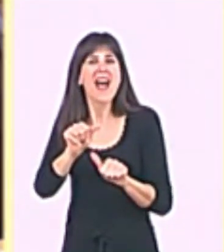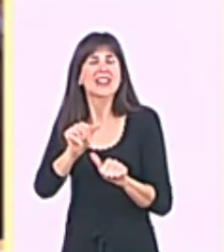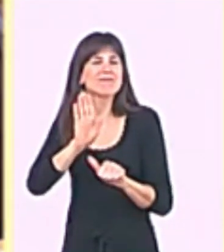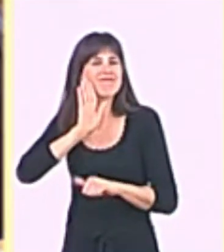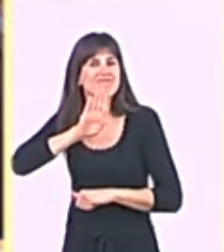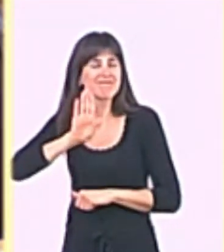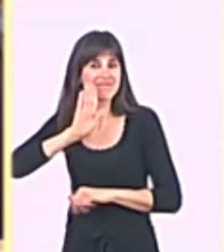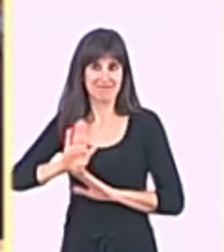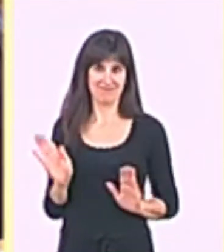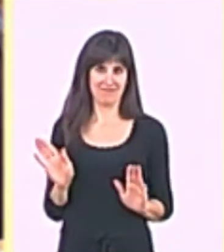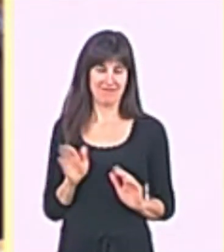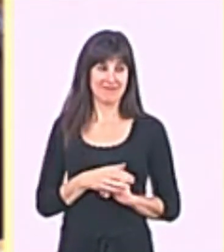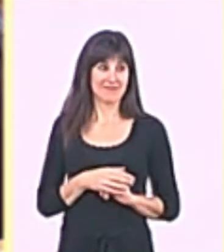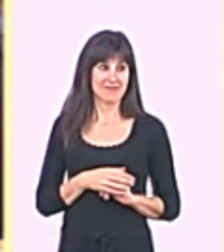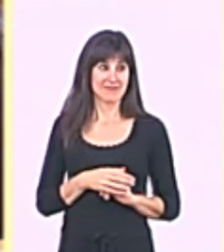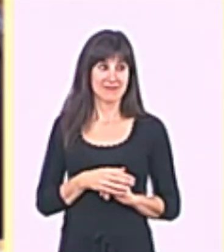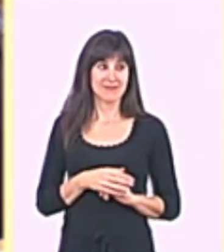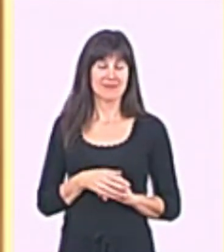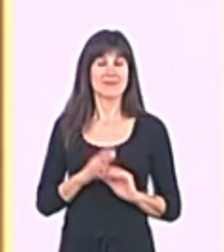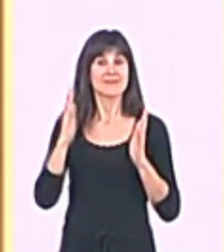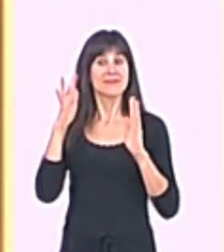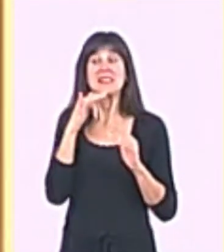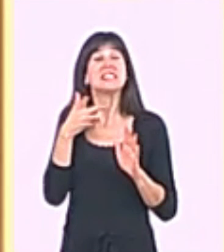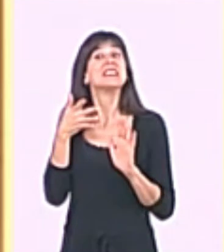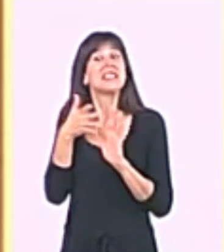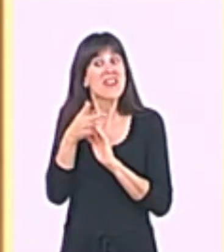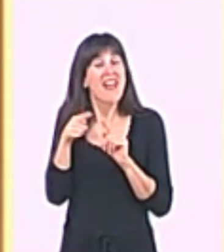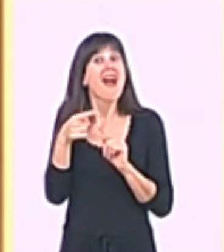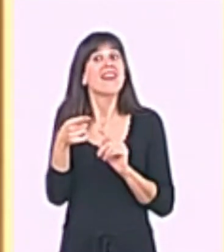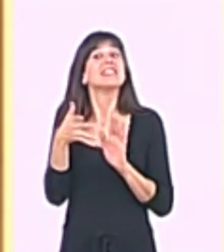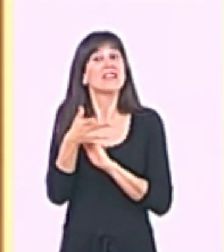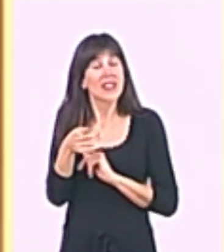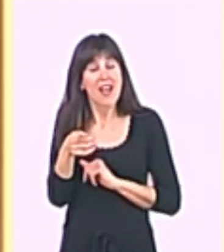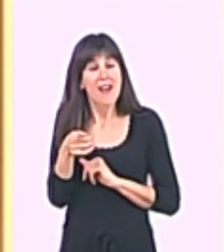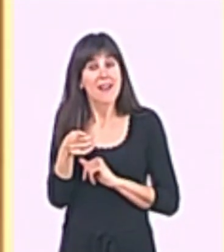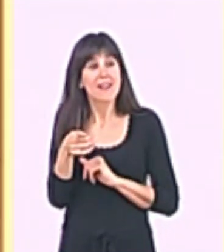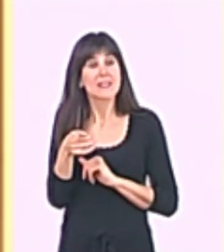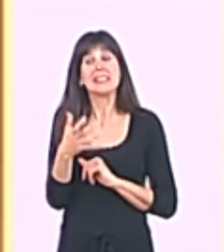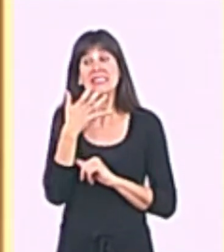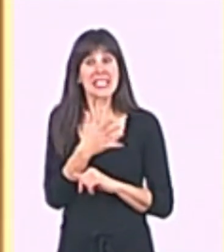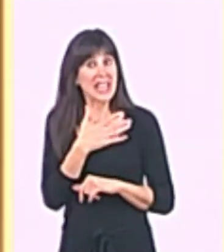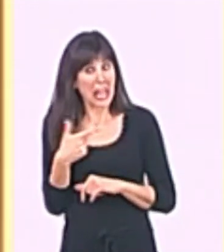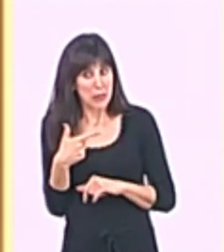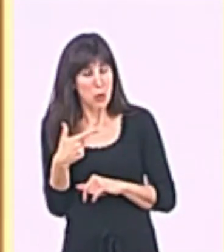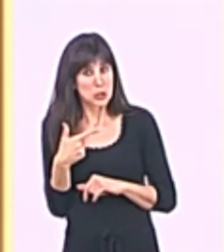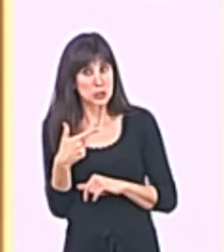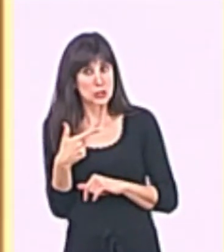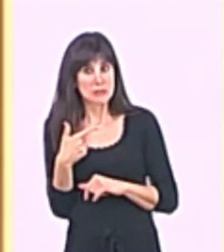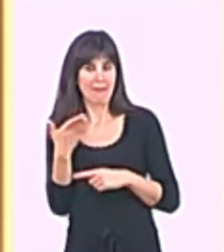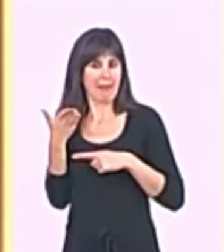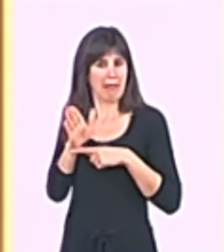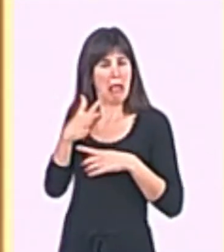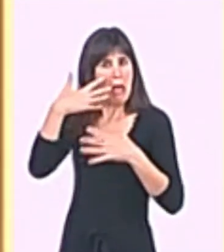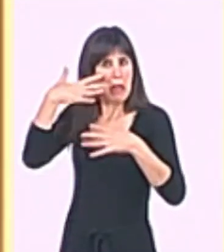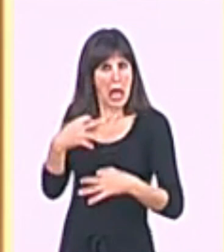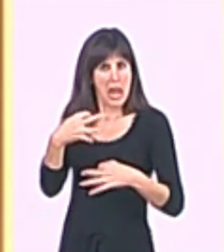Por tanto, señor Floriano, si queremos ser reales y ser